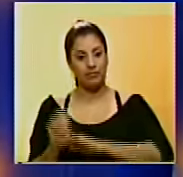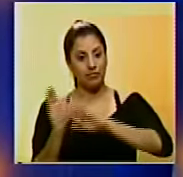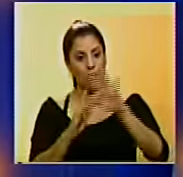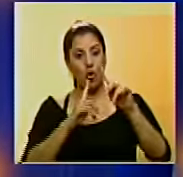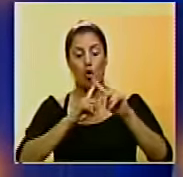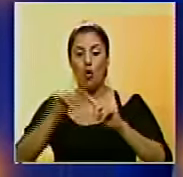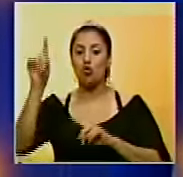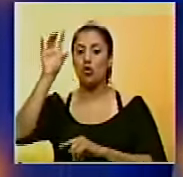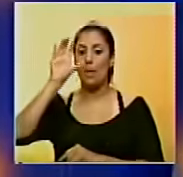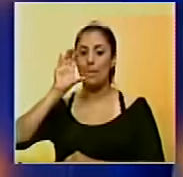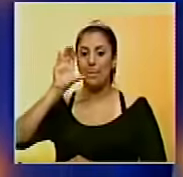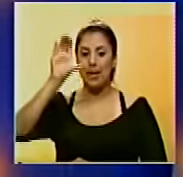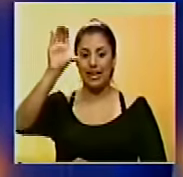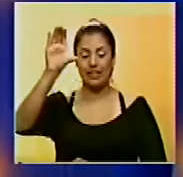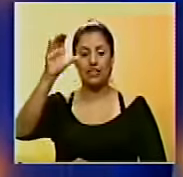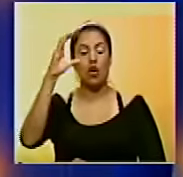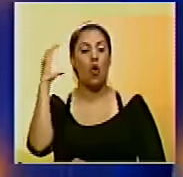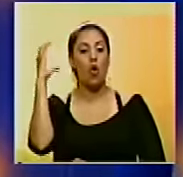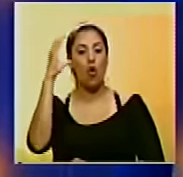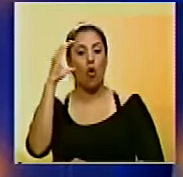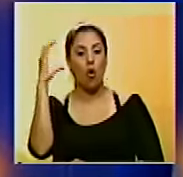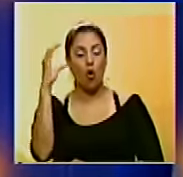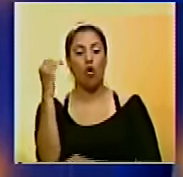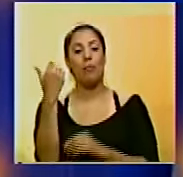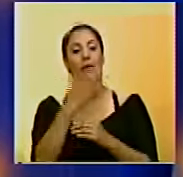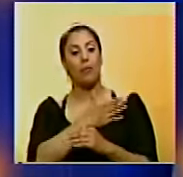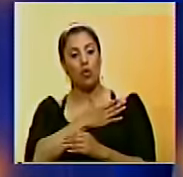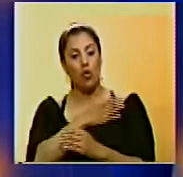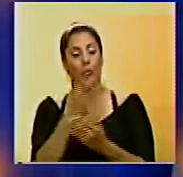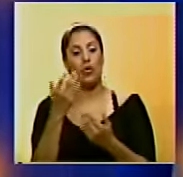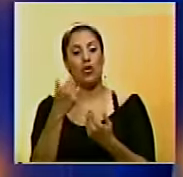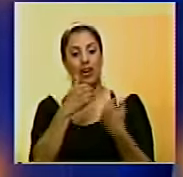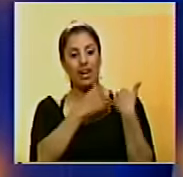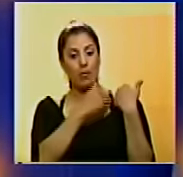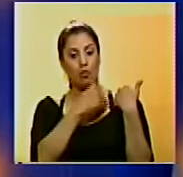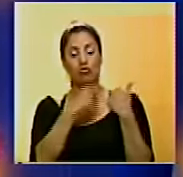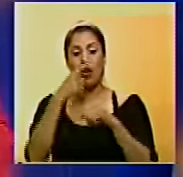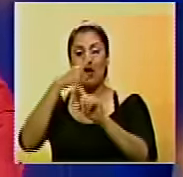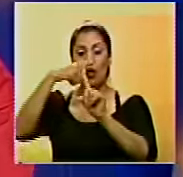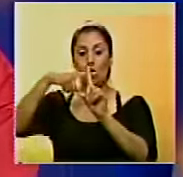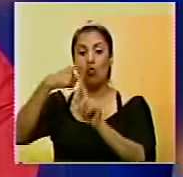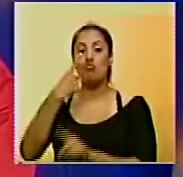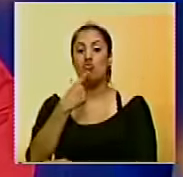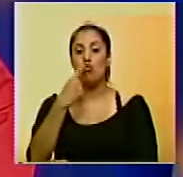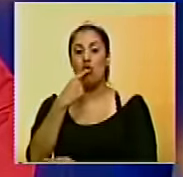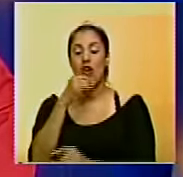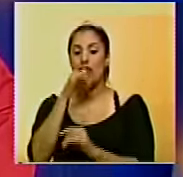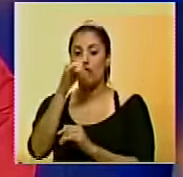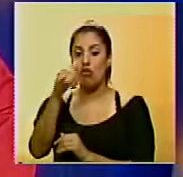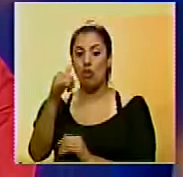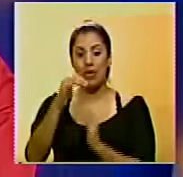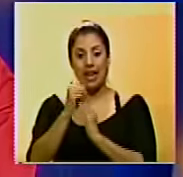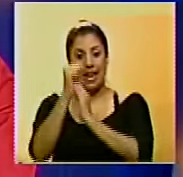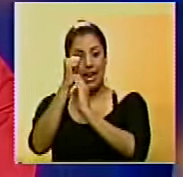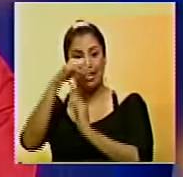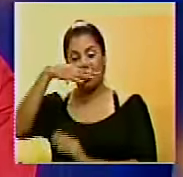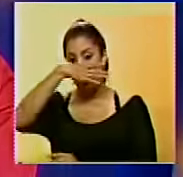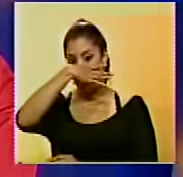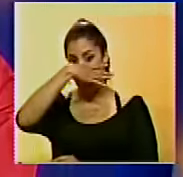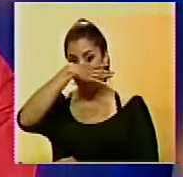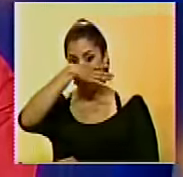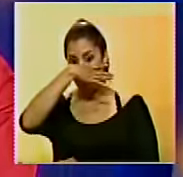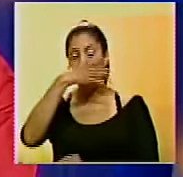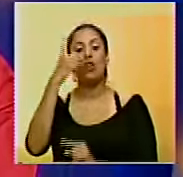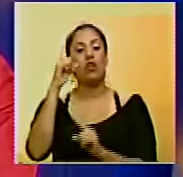Más allá de nuestras fronteras en Colombia, el Comité Internacional de la Cruz Roja informó que los líderes de la FARC, entre los que se encuentran alias